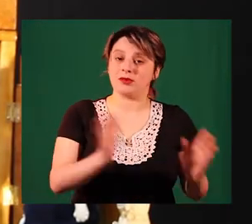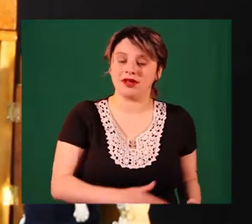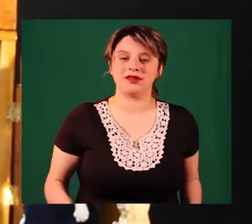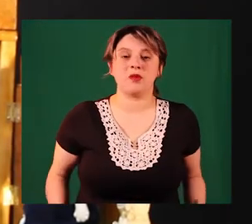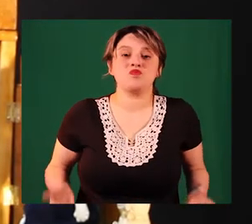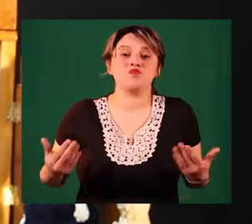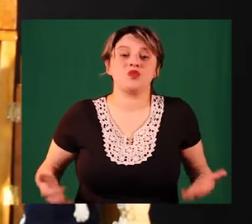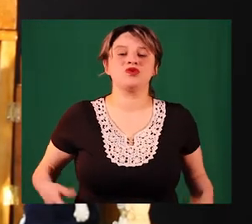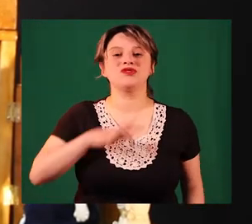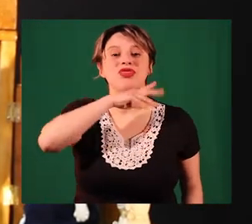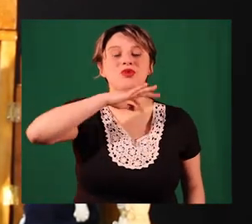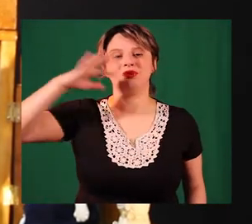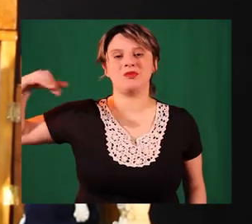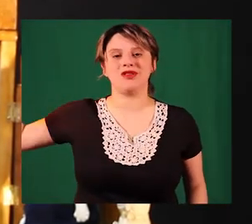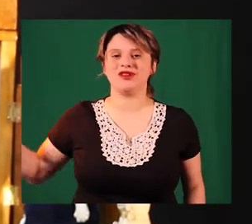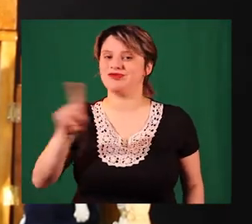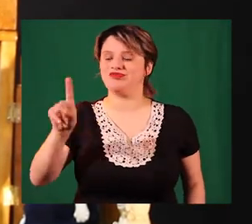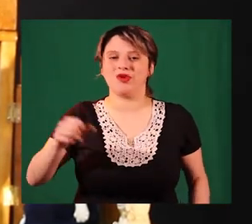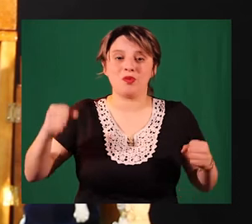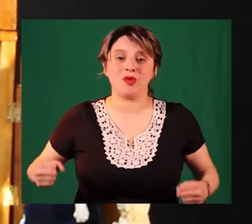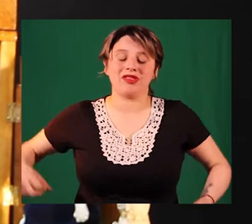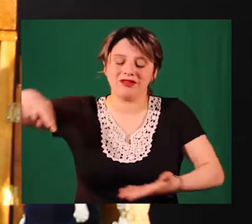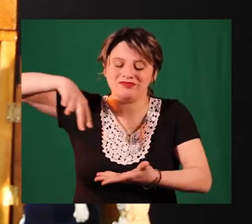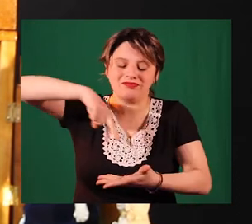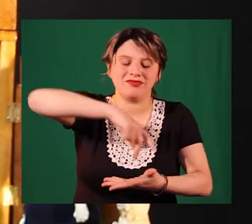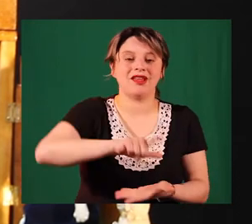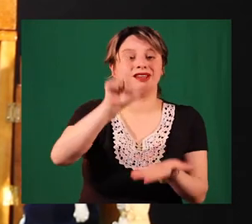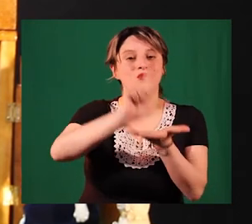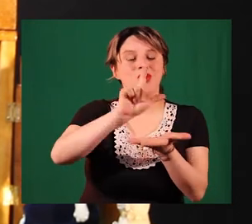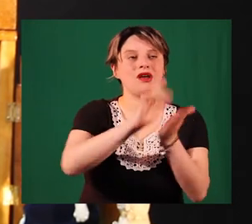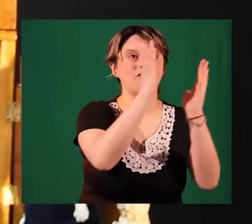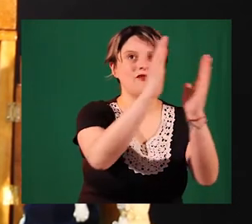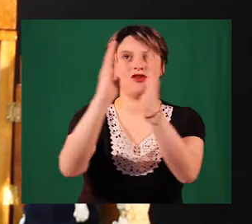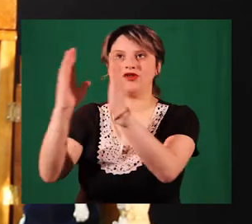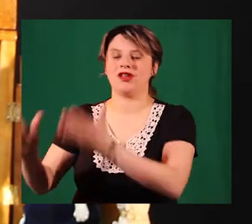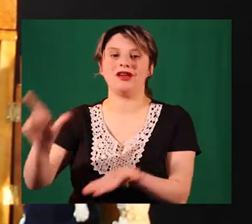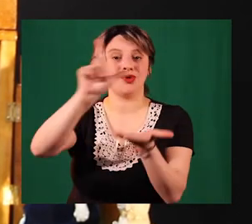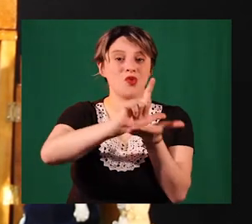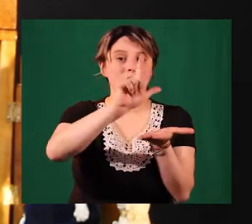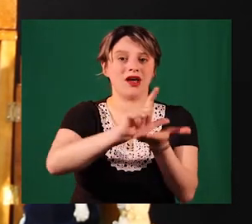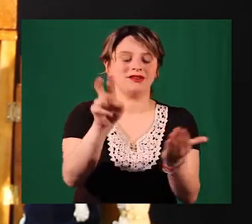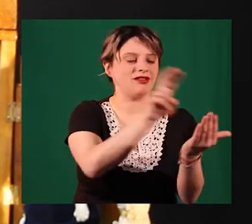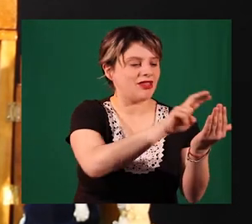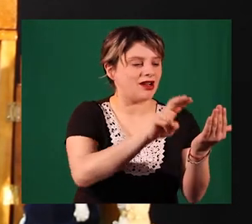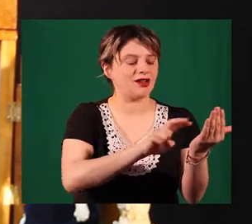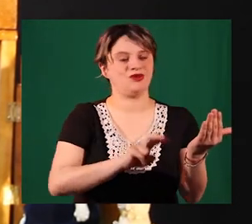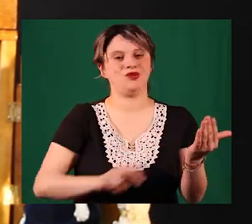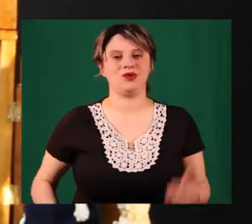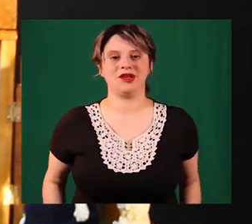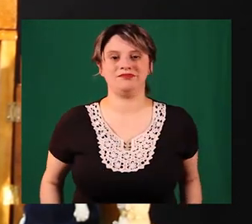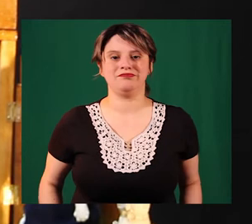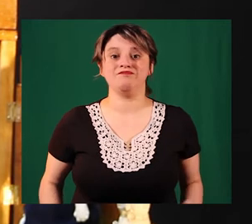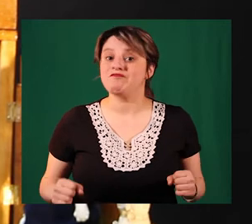muchos adultos mayores no pueden desplazarse hacia bibliotecas comunales o lugares donde vayan a desarrollarse actividades de fomento lector.